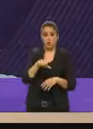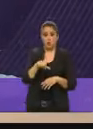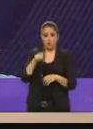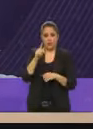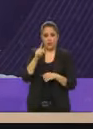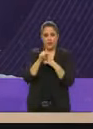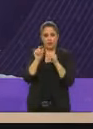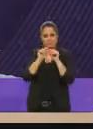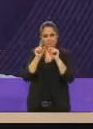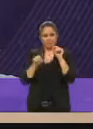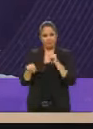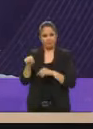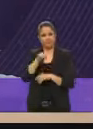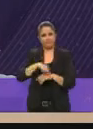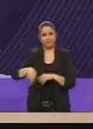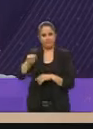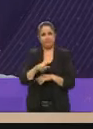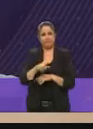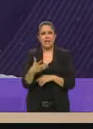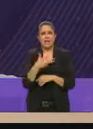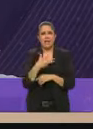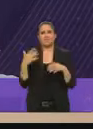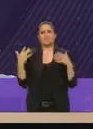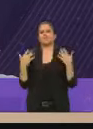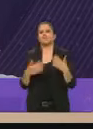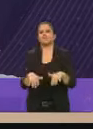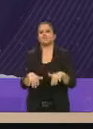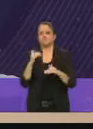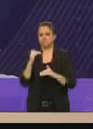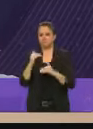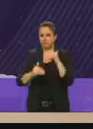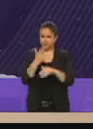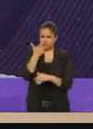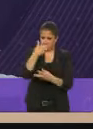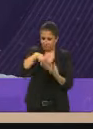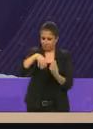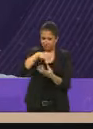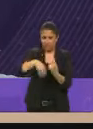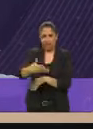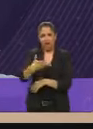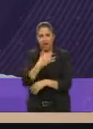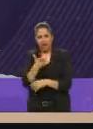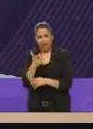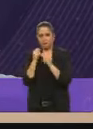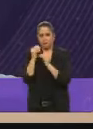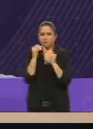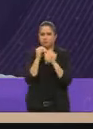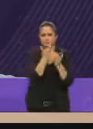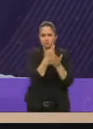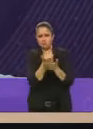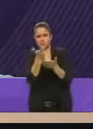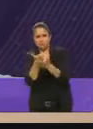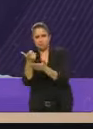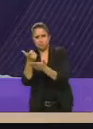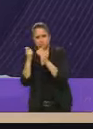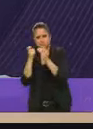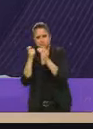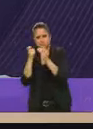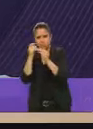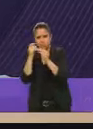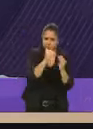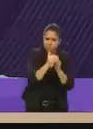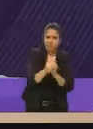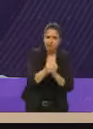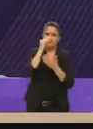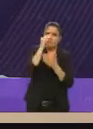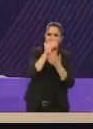tenemos super peso crecimiento económico aumento de salario mínimo disminución del